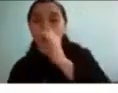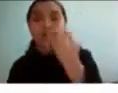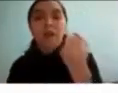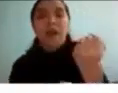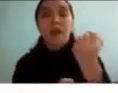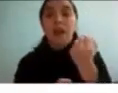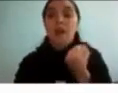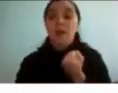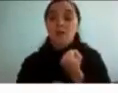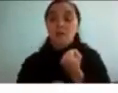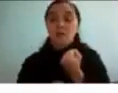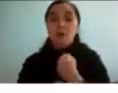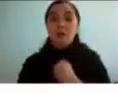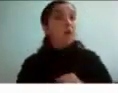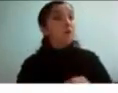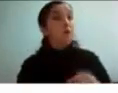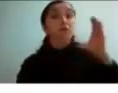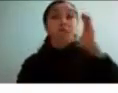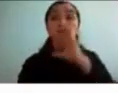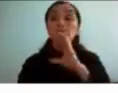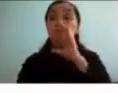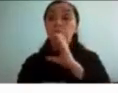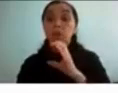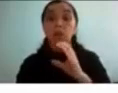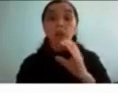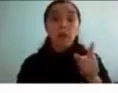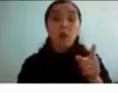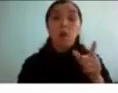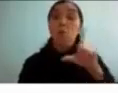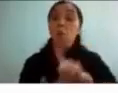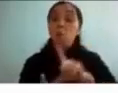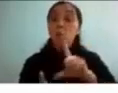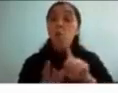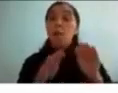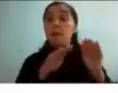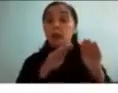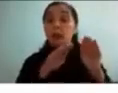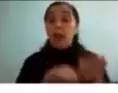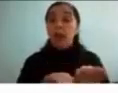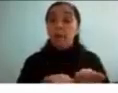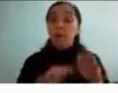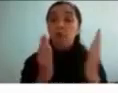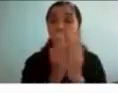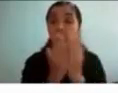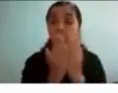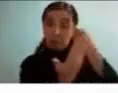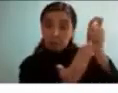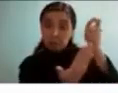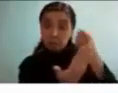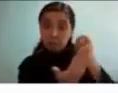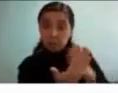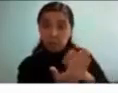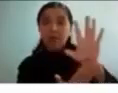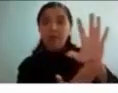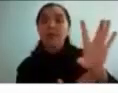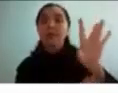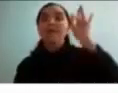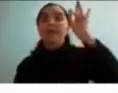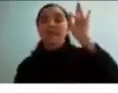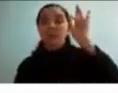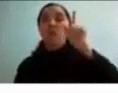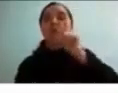busqué ayuda y llegué a un lugar de apoyo estudiantil donde me hicieron una evaluación y me diagnosticaron el déficit